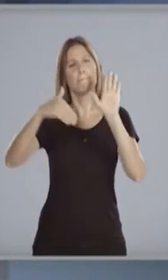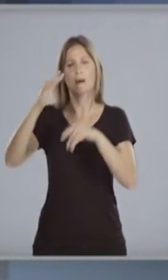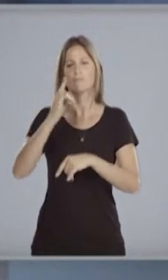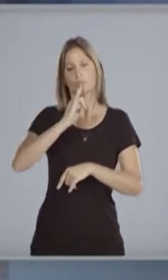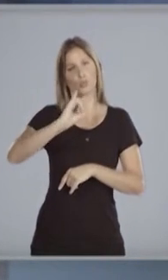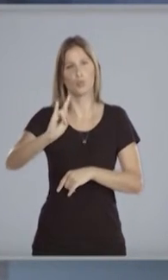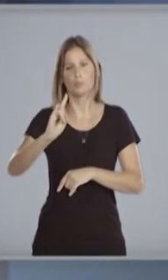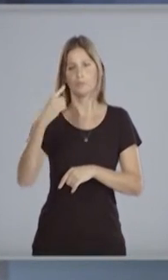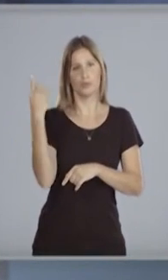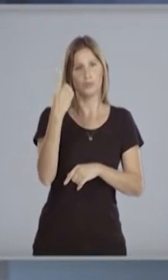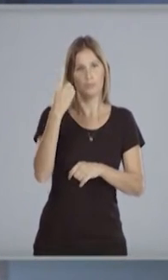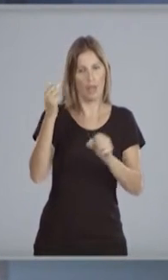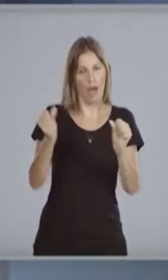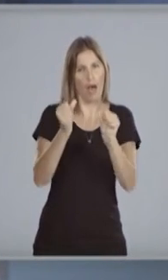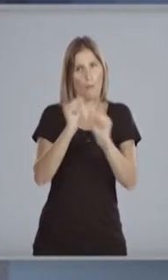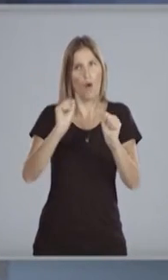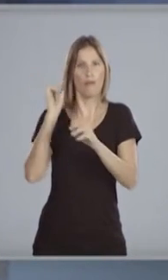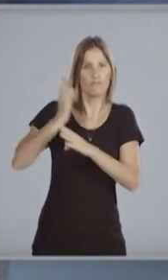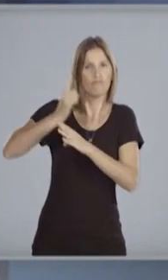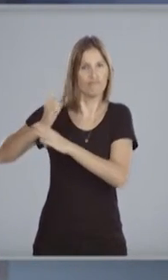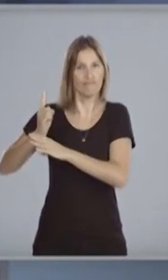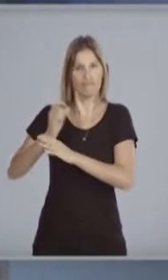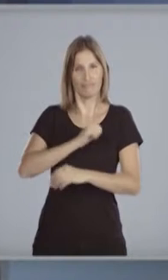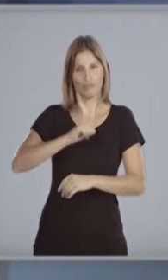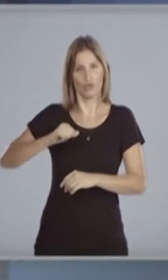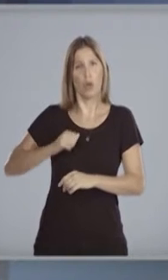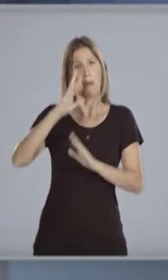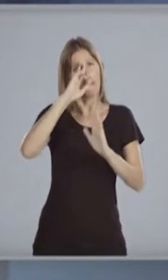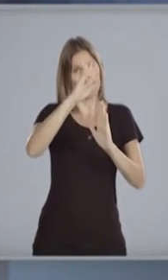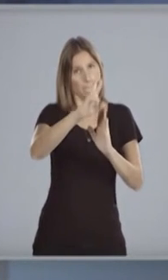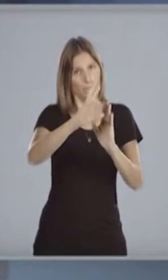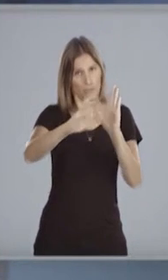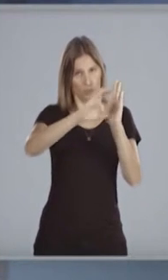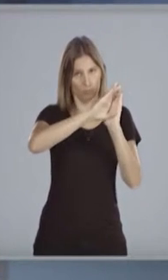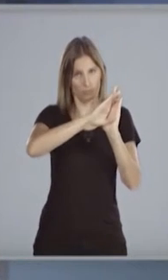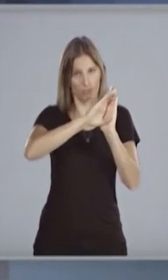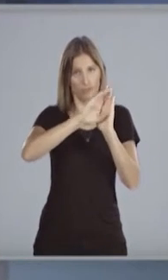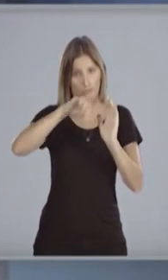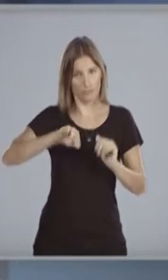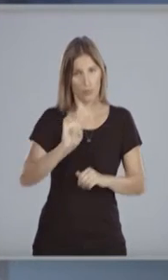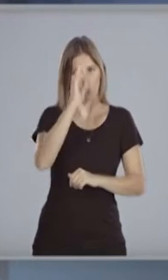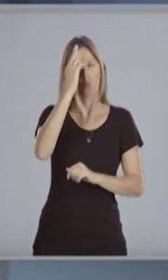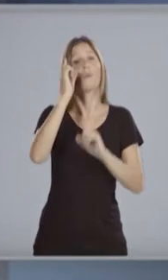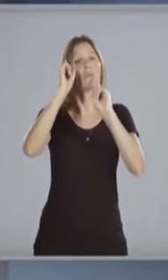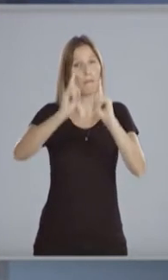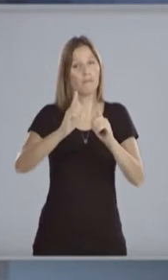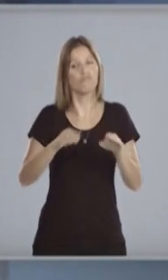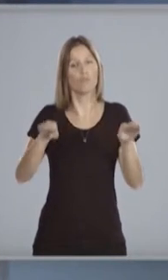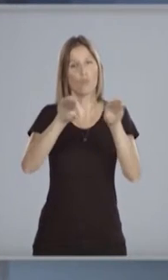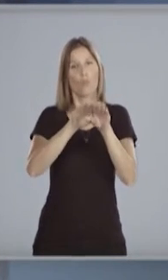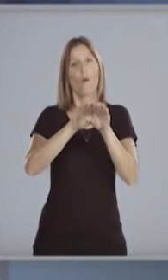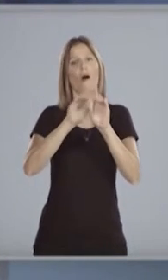autonomía posible dentro del marco constitucional del país, en consonancia